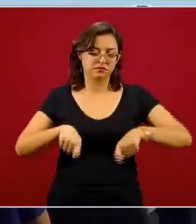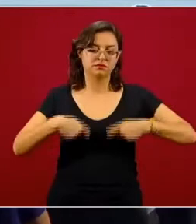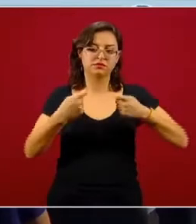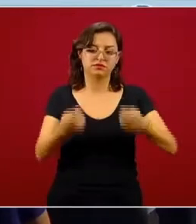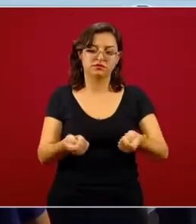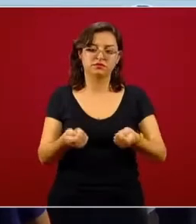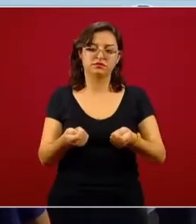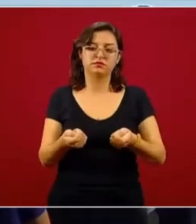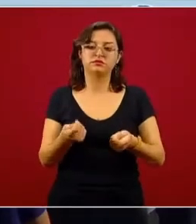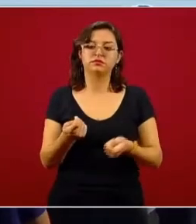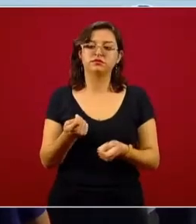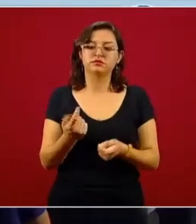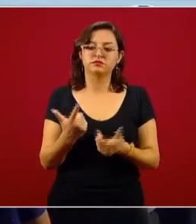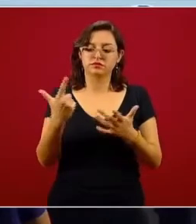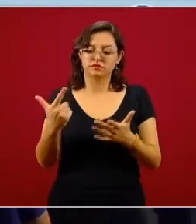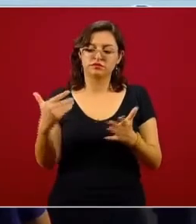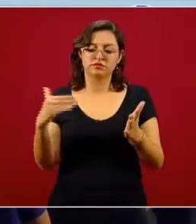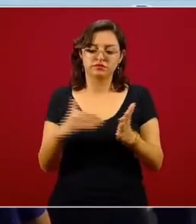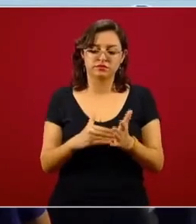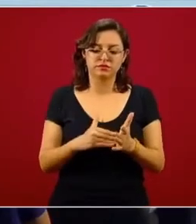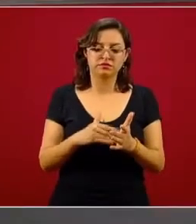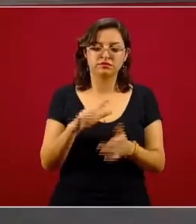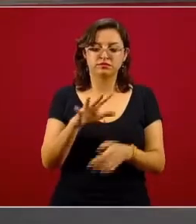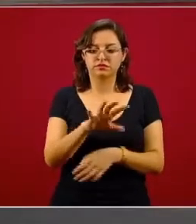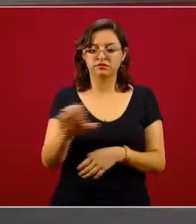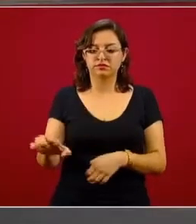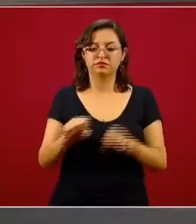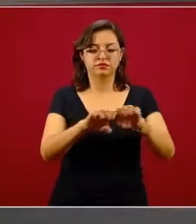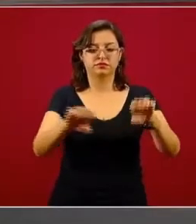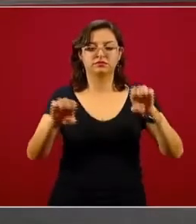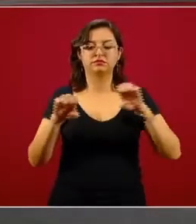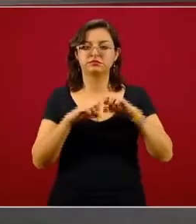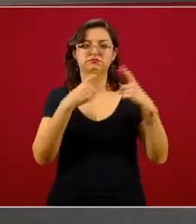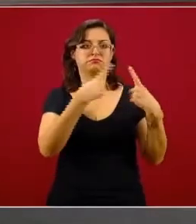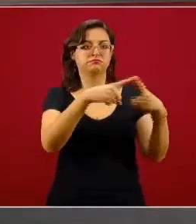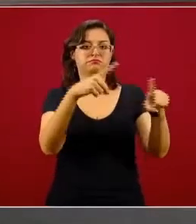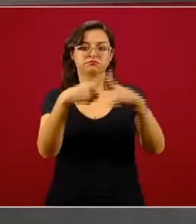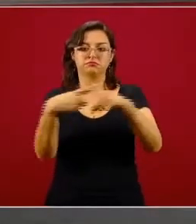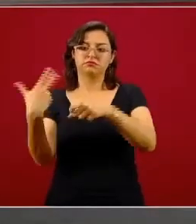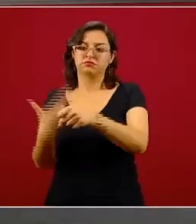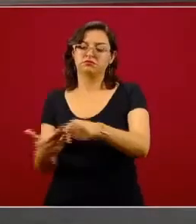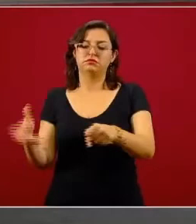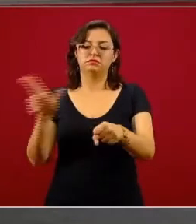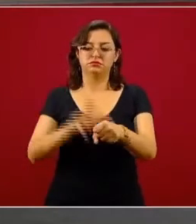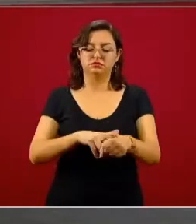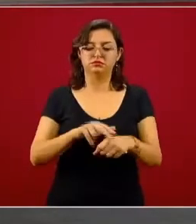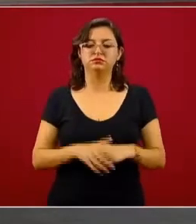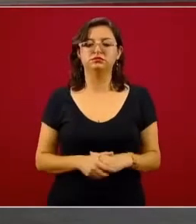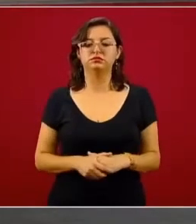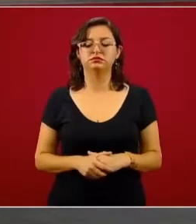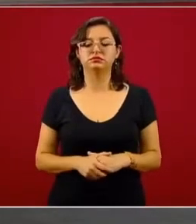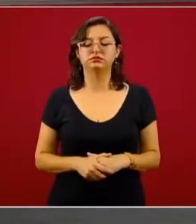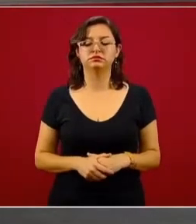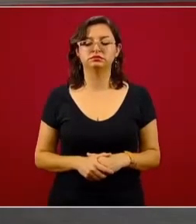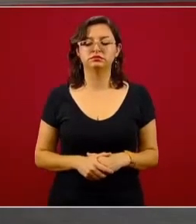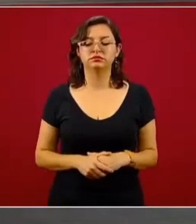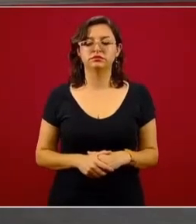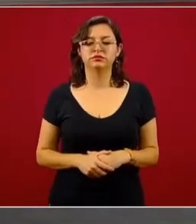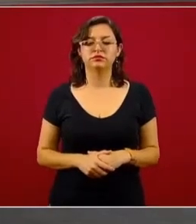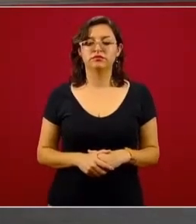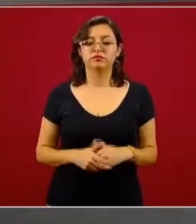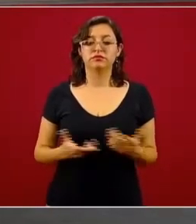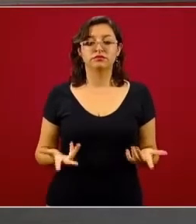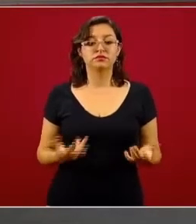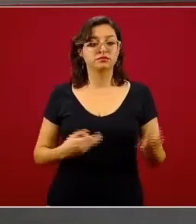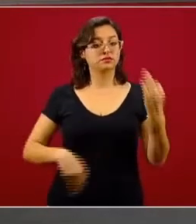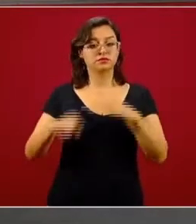eso estamos pensando en 7 mil 500 equipos COVID de hospitales que hayan sido reconvertidos. En este caso estamos hablando de todas